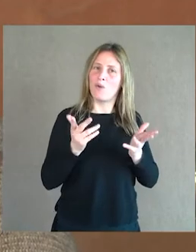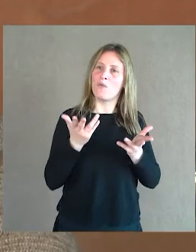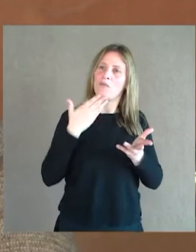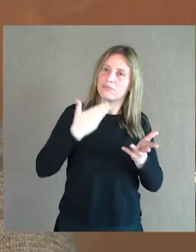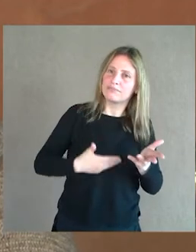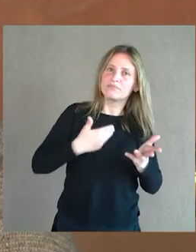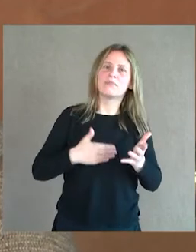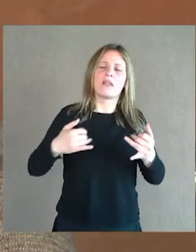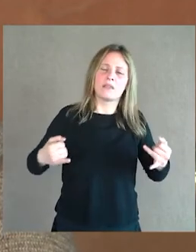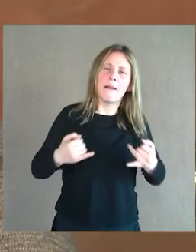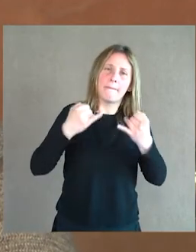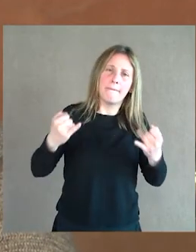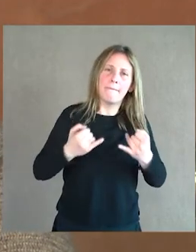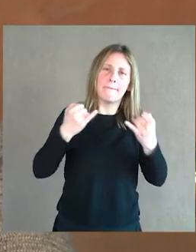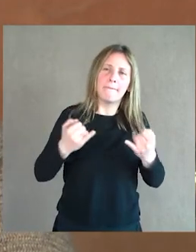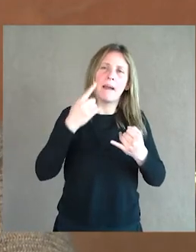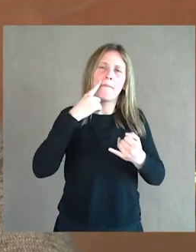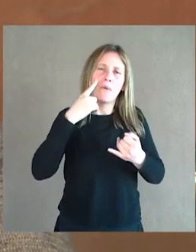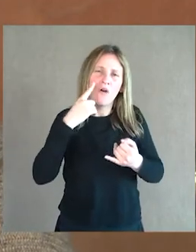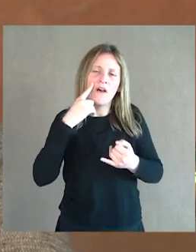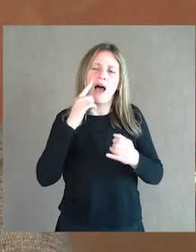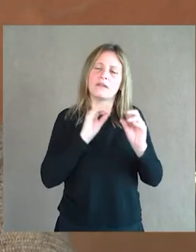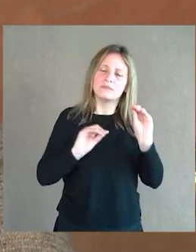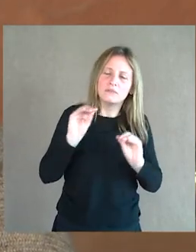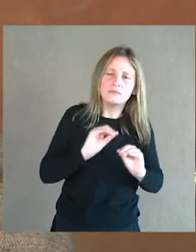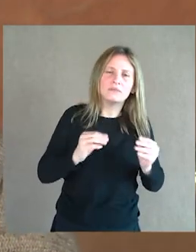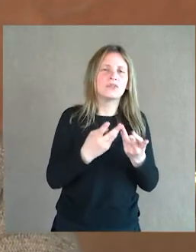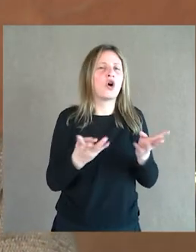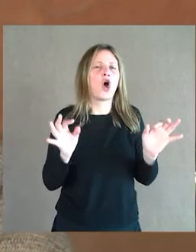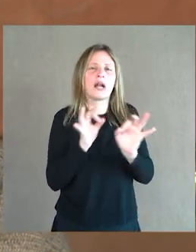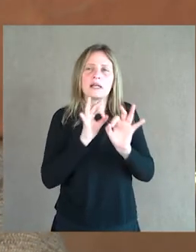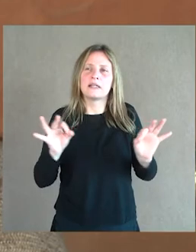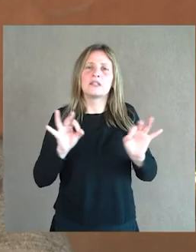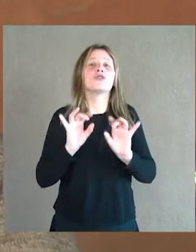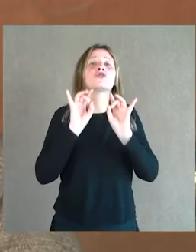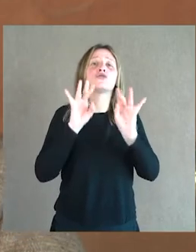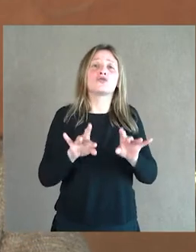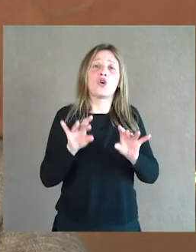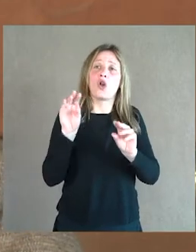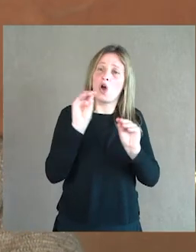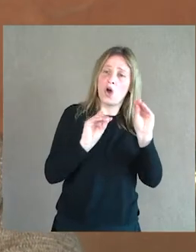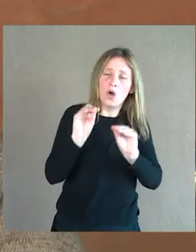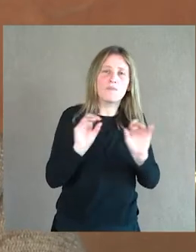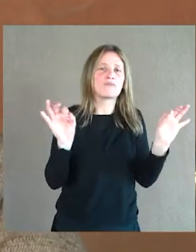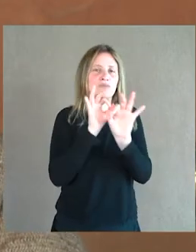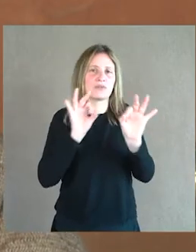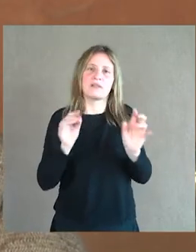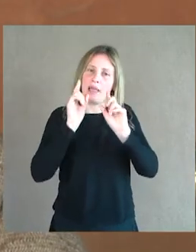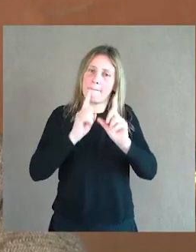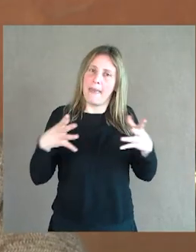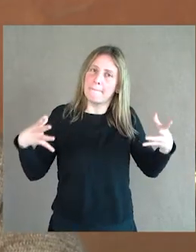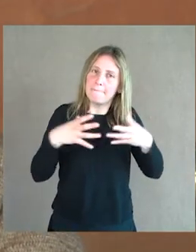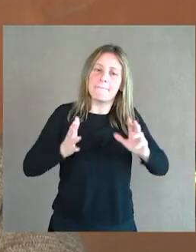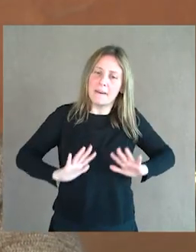realmente mucho tiempo para experimentar con la orquesta, porque no solo componía música para la orquesta, sino que Haydn también